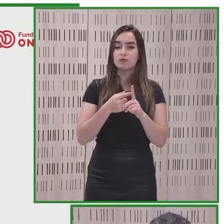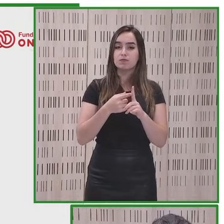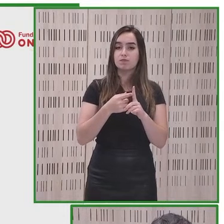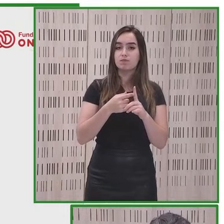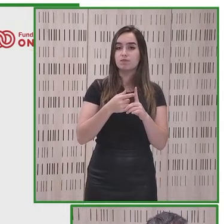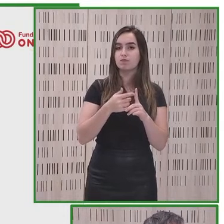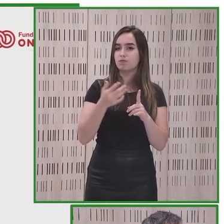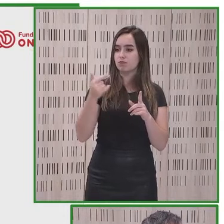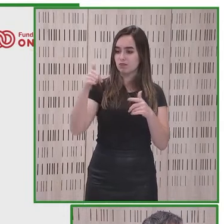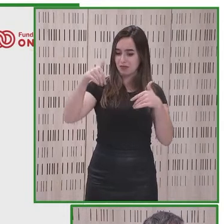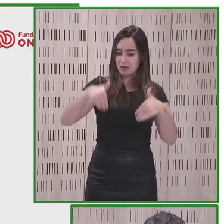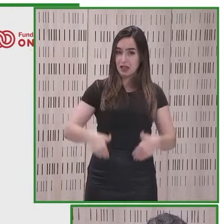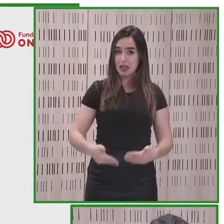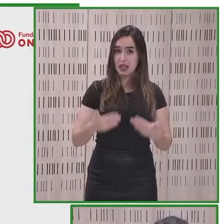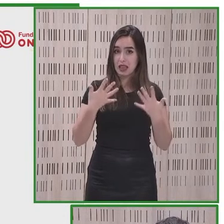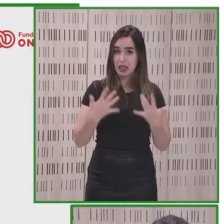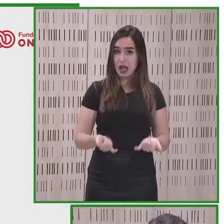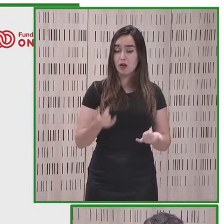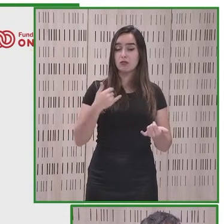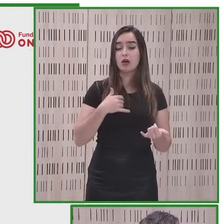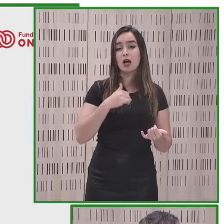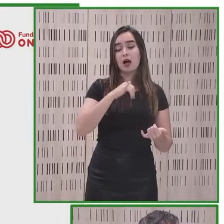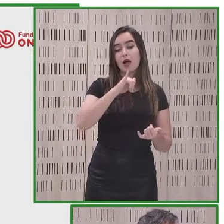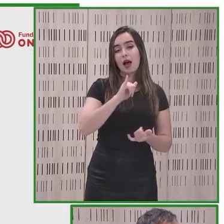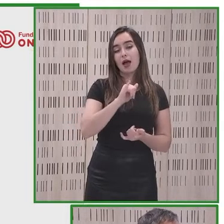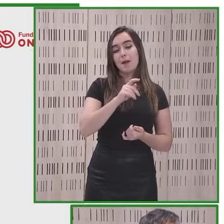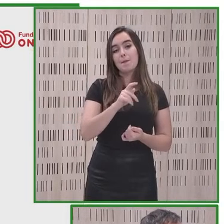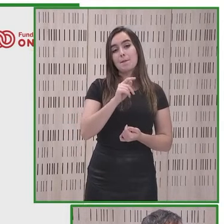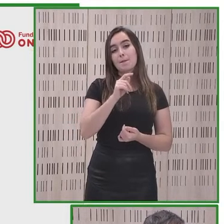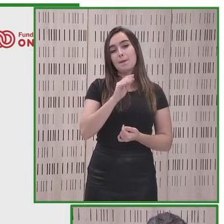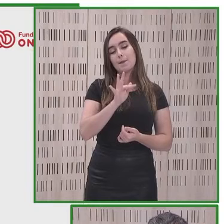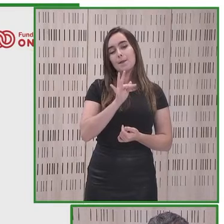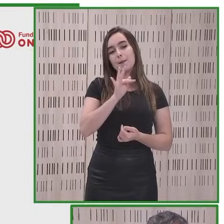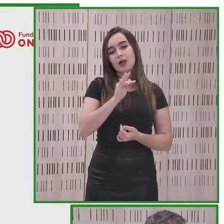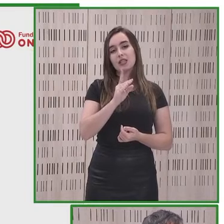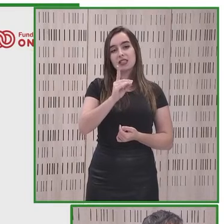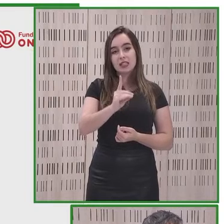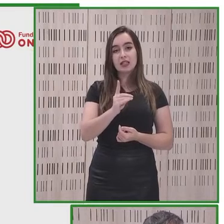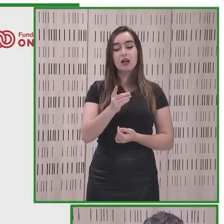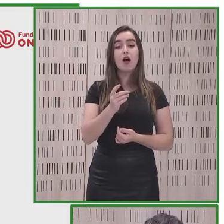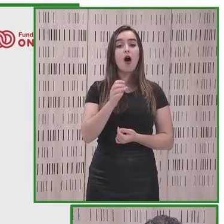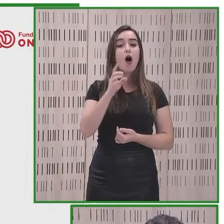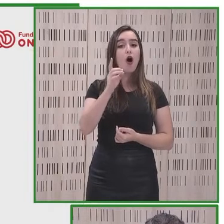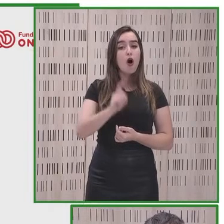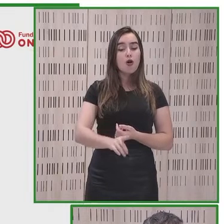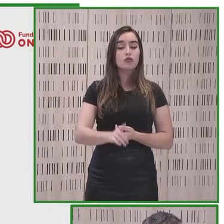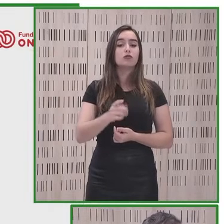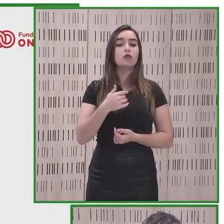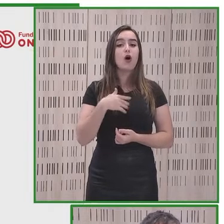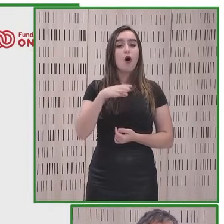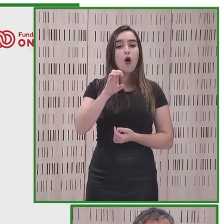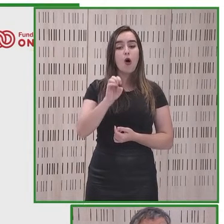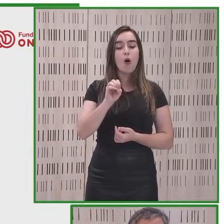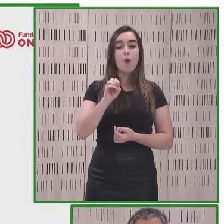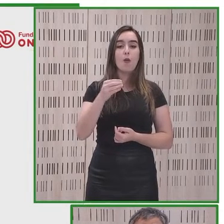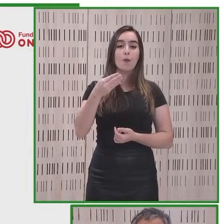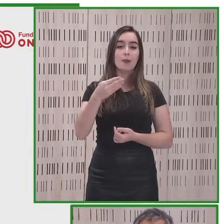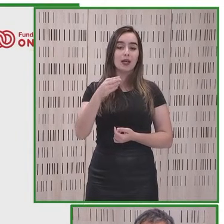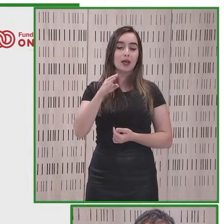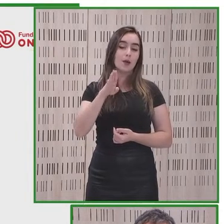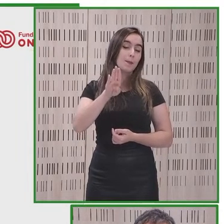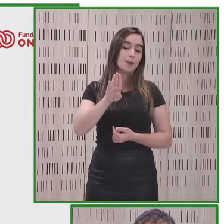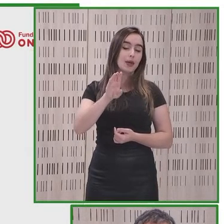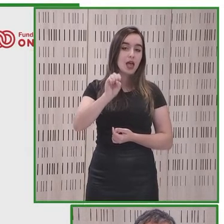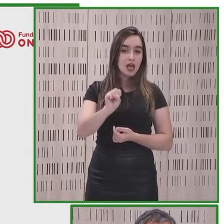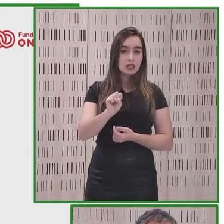está certificado 100% como I más D también están certificados los ODS o sea que es un proyecto completamente sostenible y